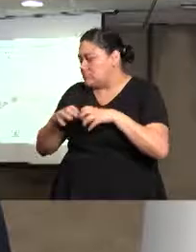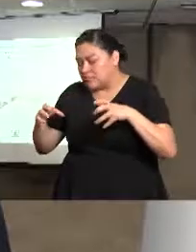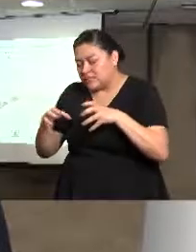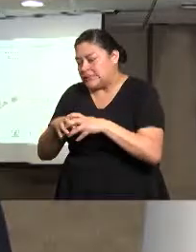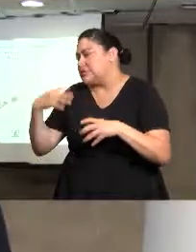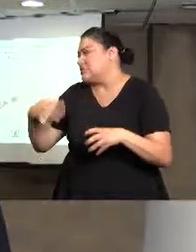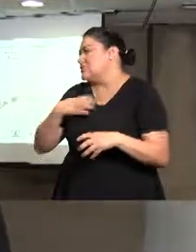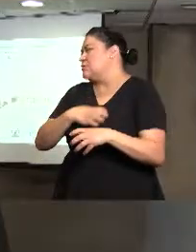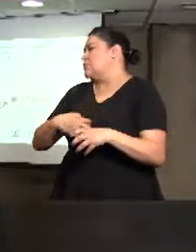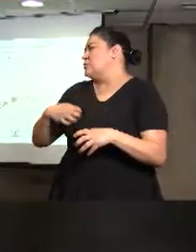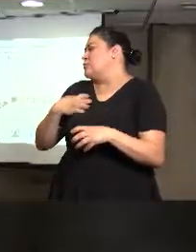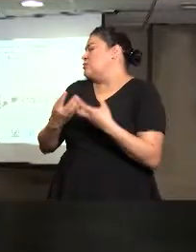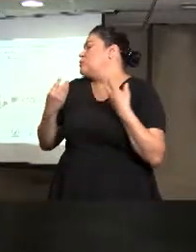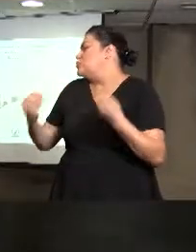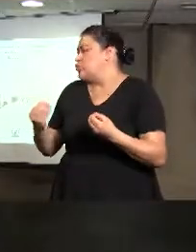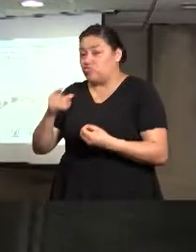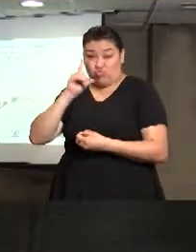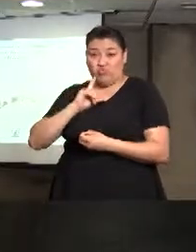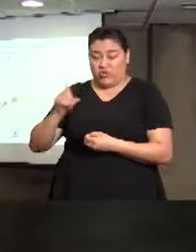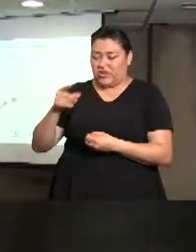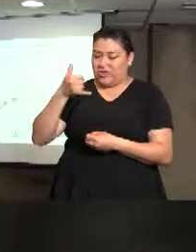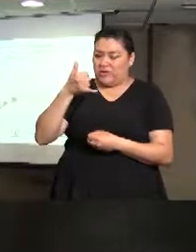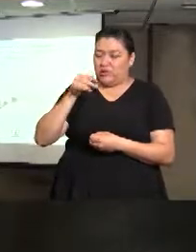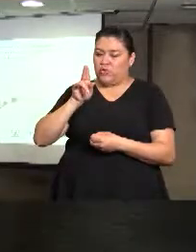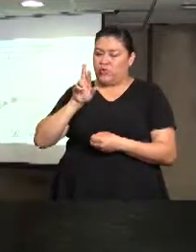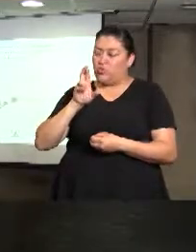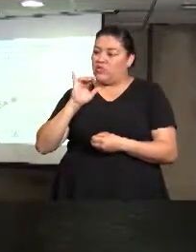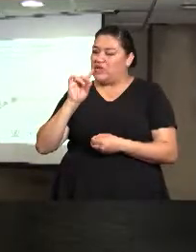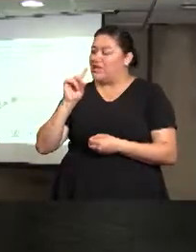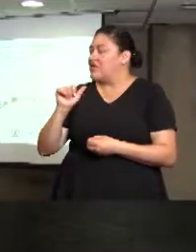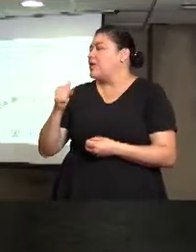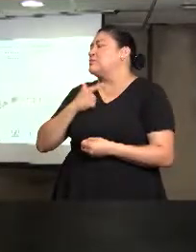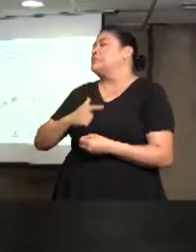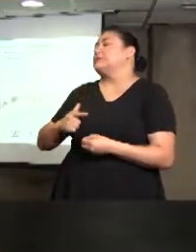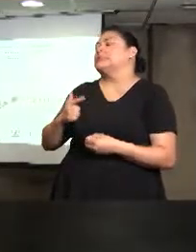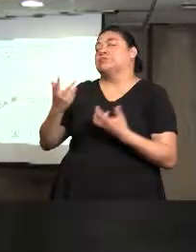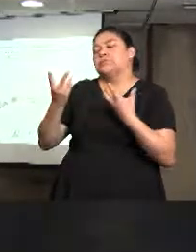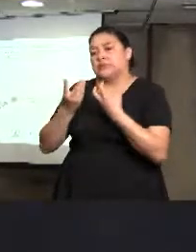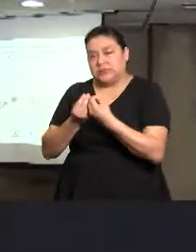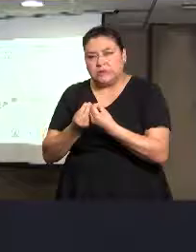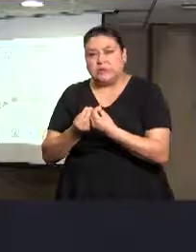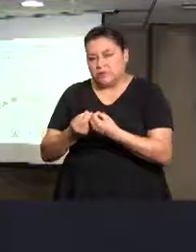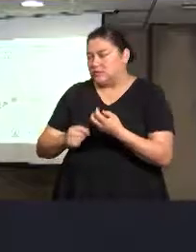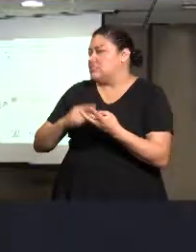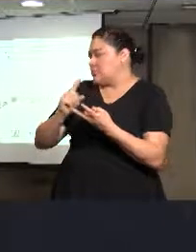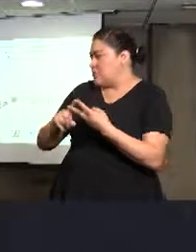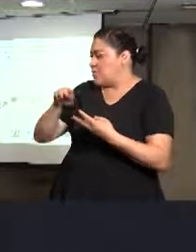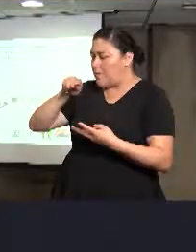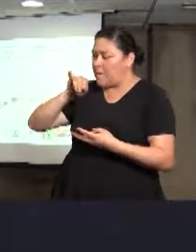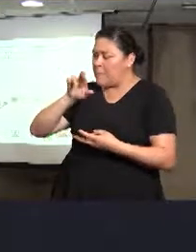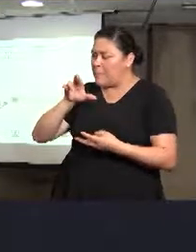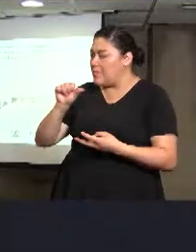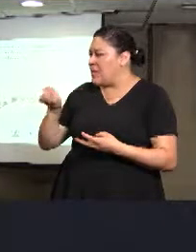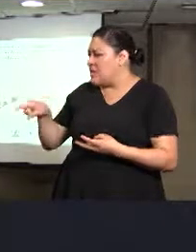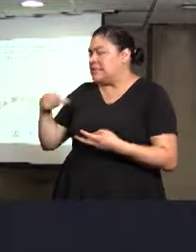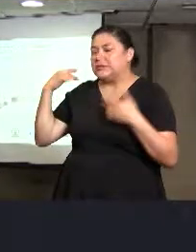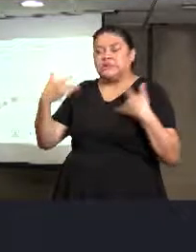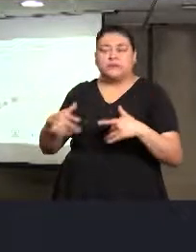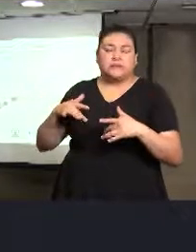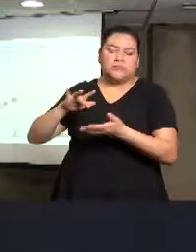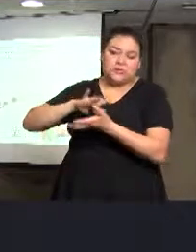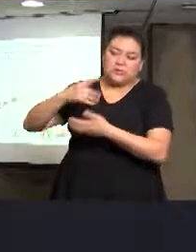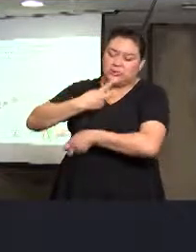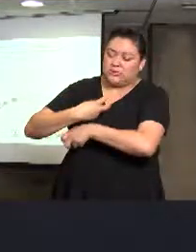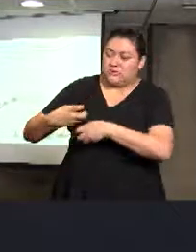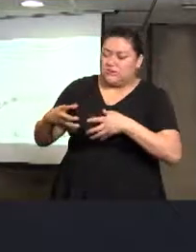Miriam, la verdad, no lo que ustedes están haciendo y qué bueno que ella va a hablar ahorita, pero es increíble lo que ellos